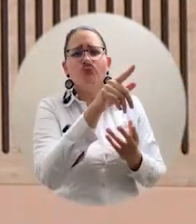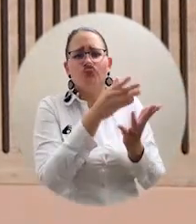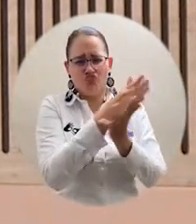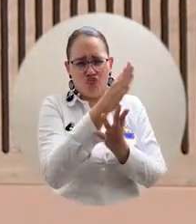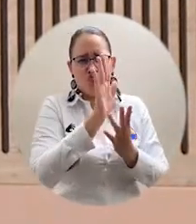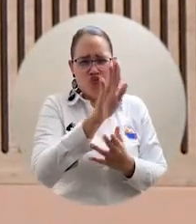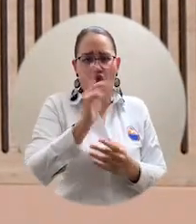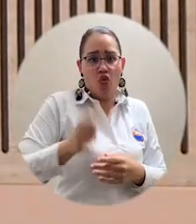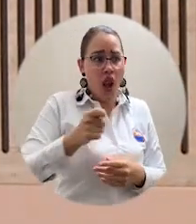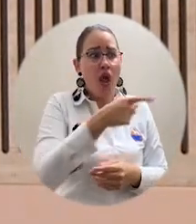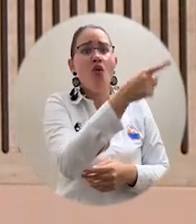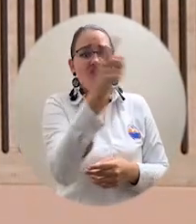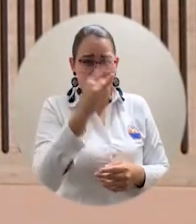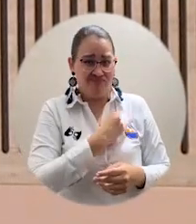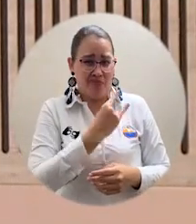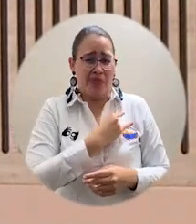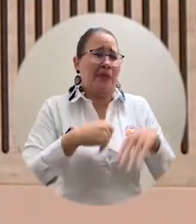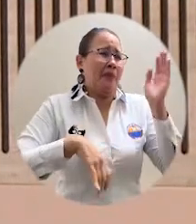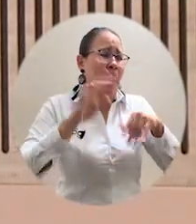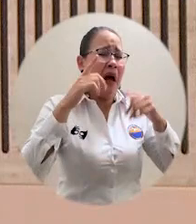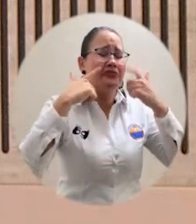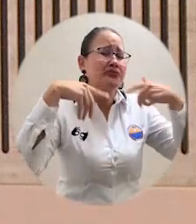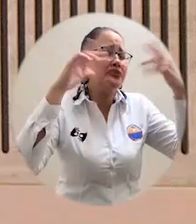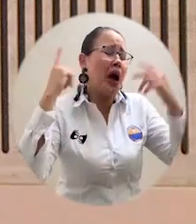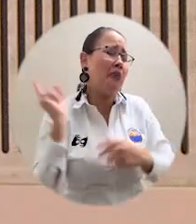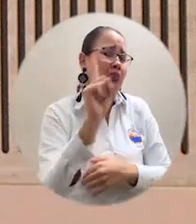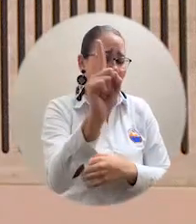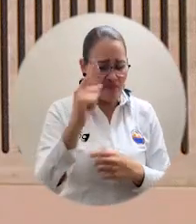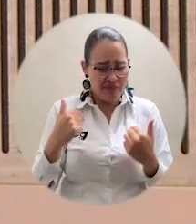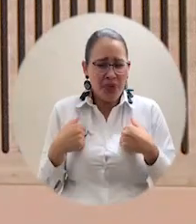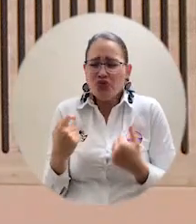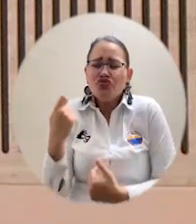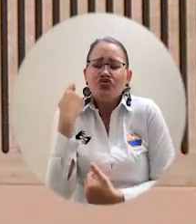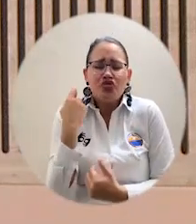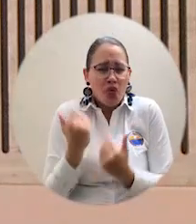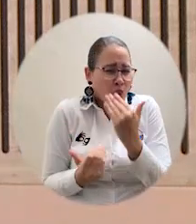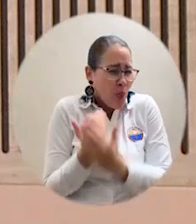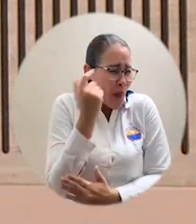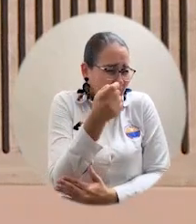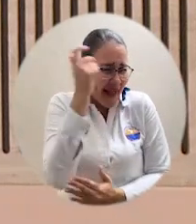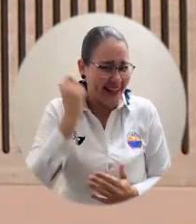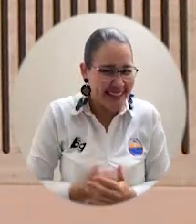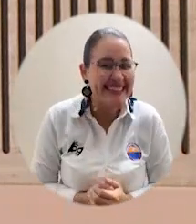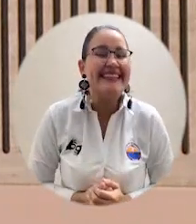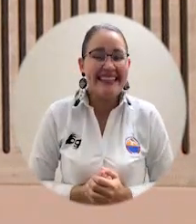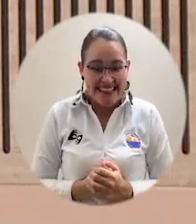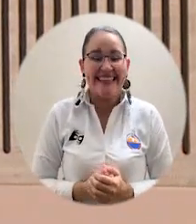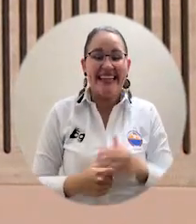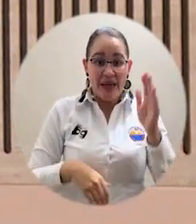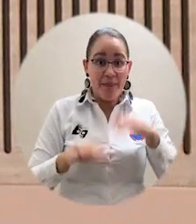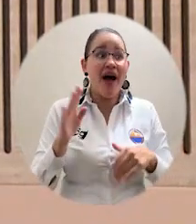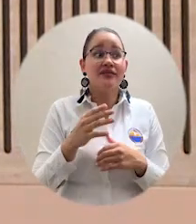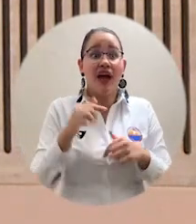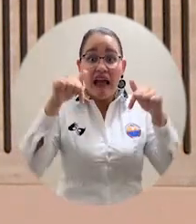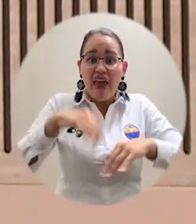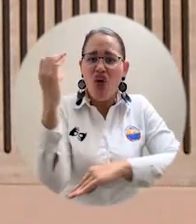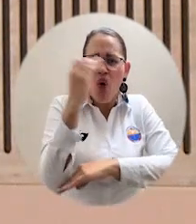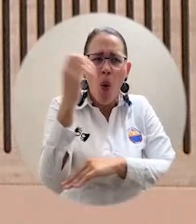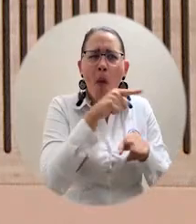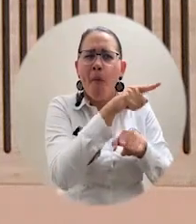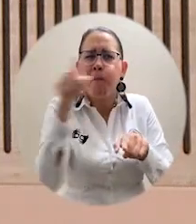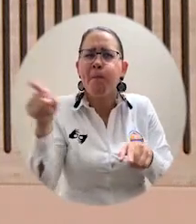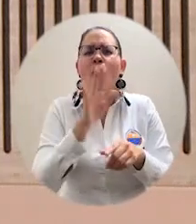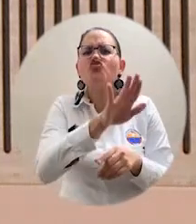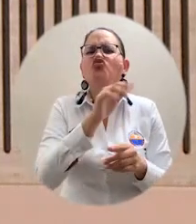y estamos por encima de programas que llevan décadas ofertando esta modalidad. Así que para nosotros es un resultado satisfactorio estar entre los 20